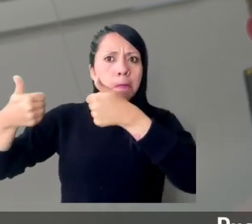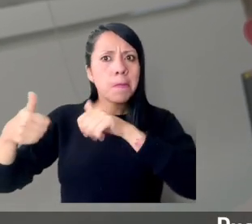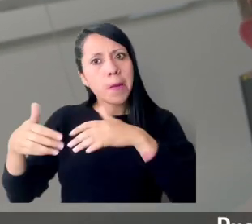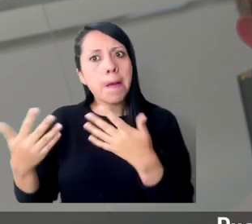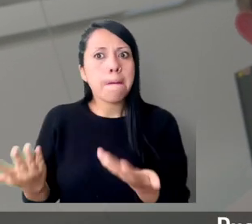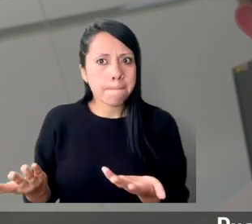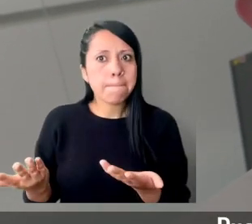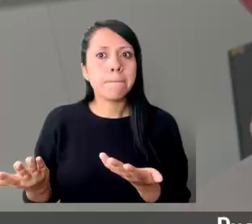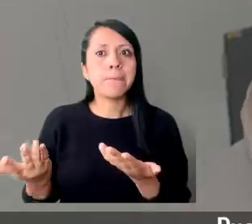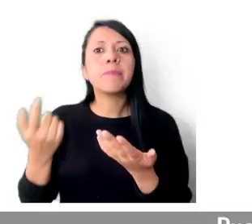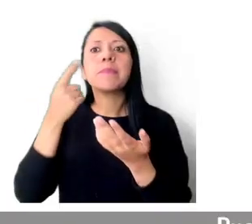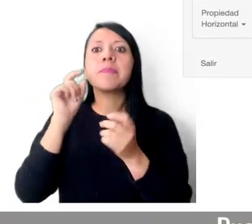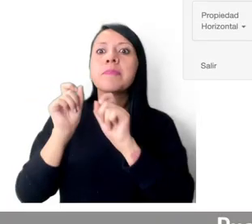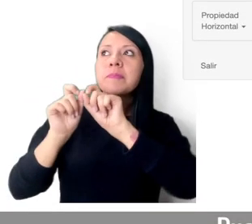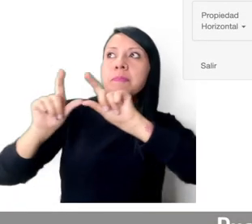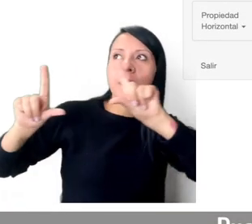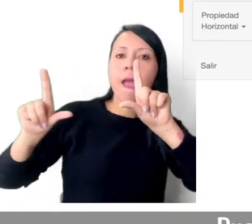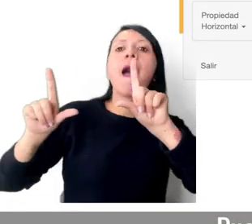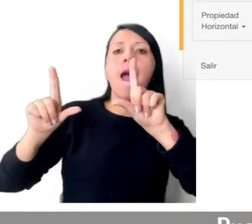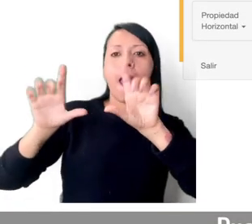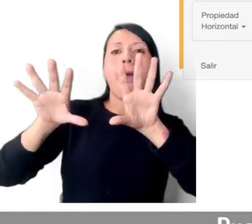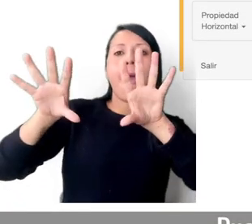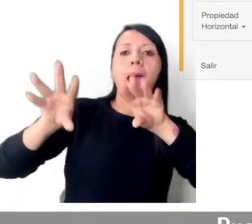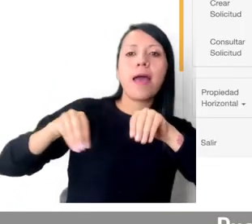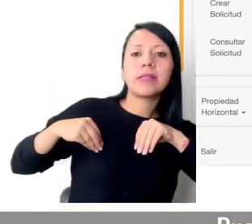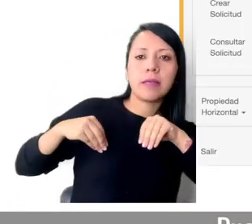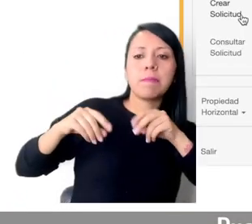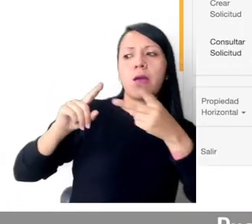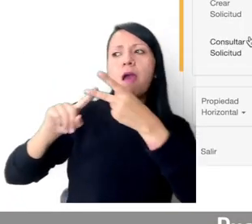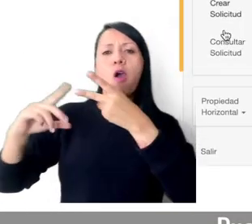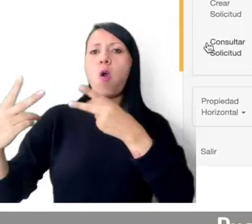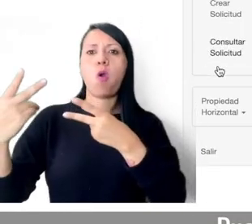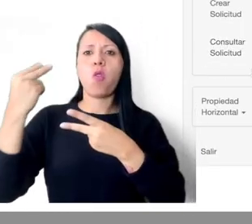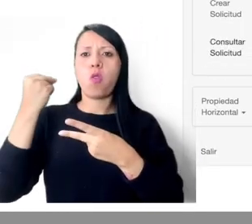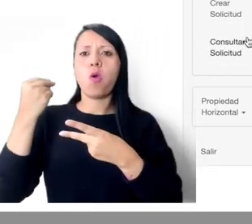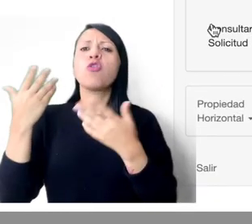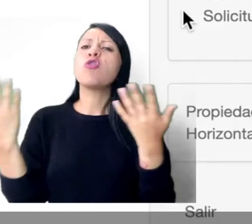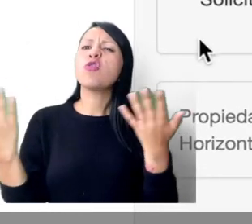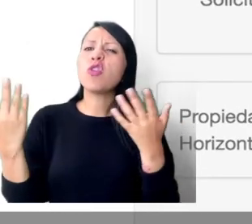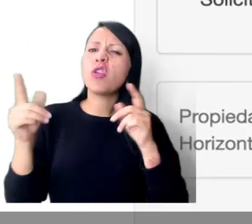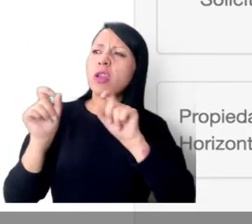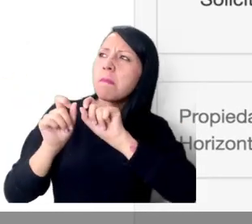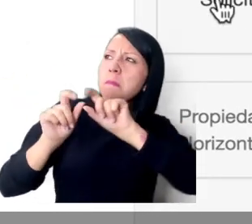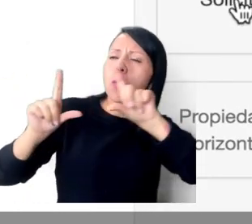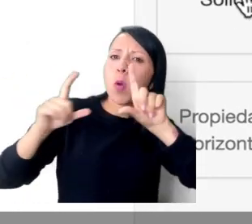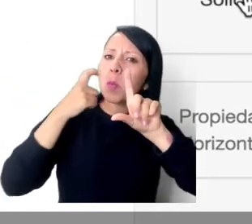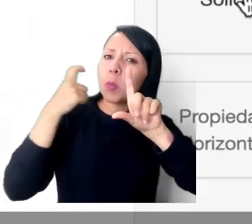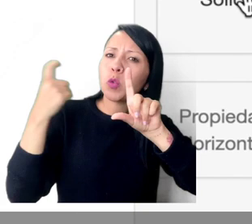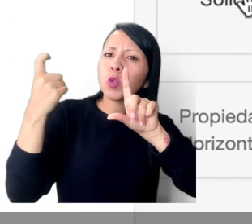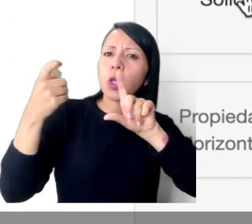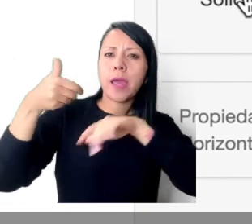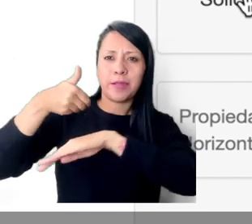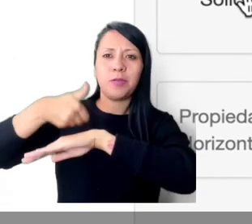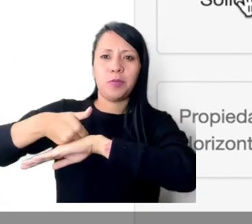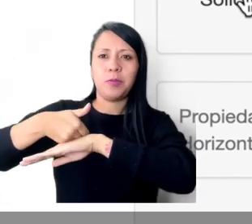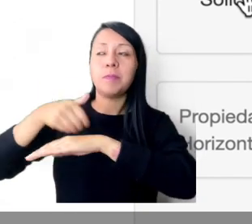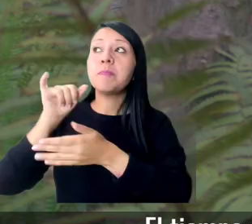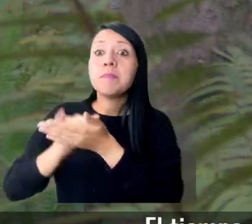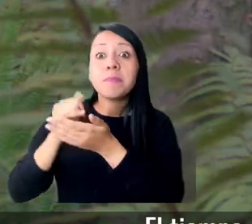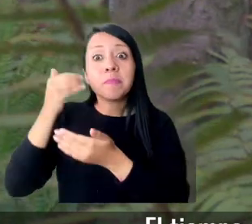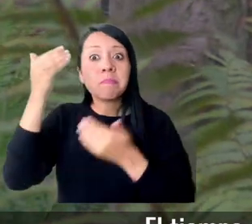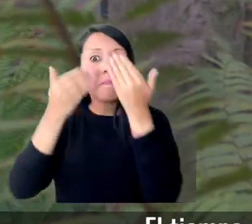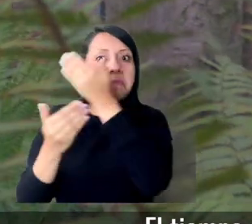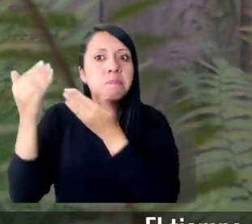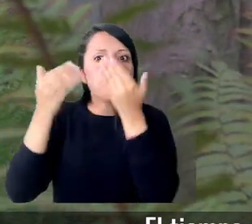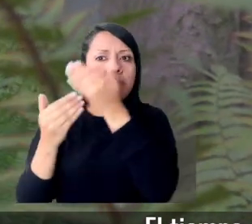solicitud fue aprobada o rechazada. Ingresando en la opción Consultar solicitud.